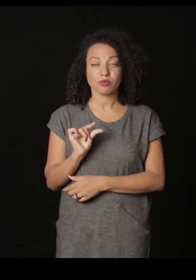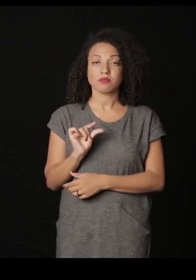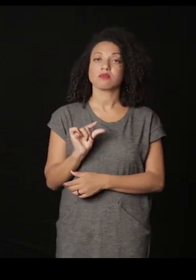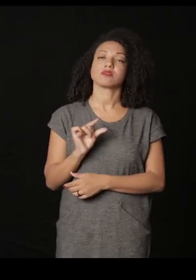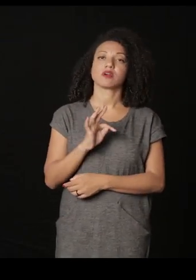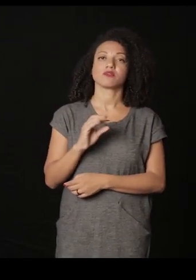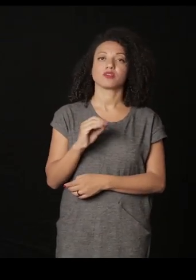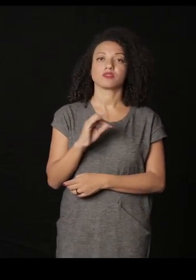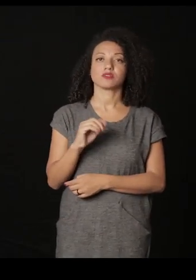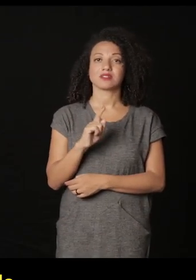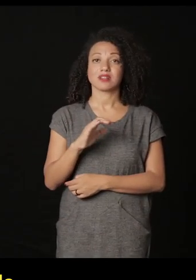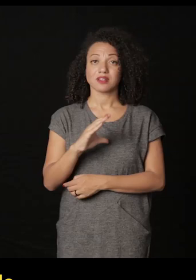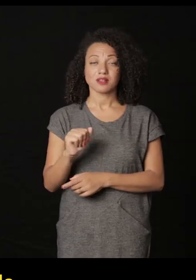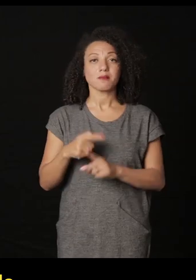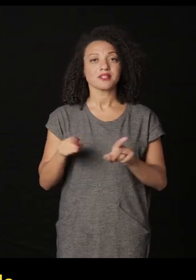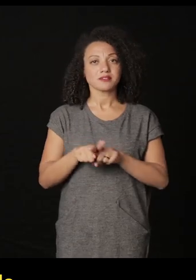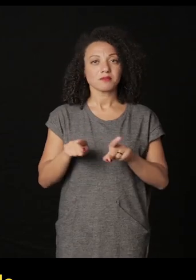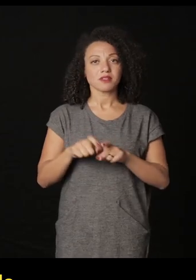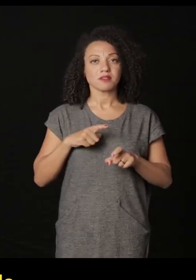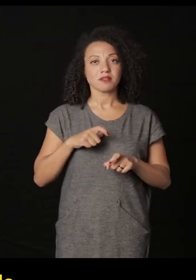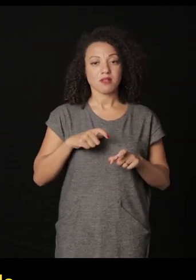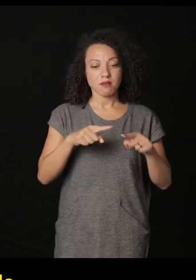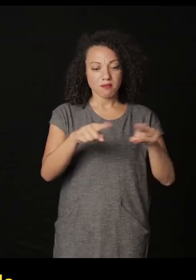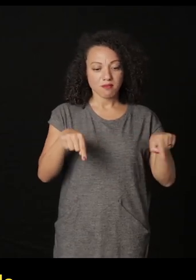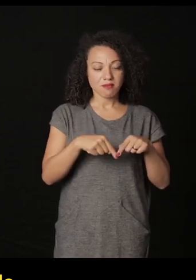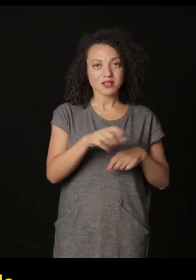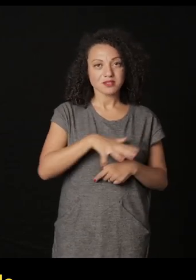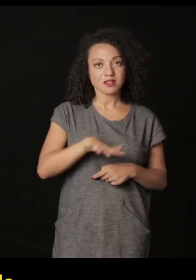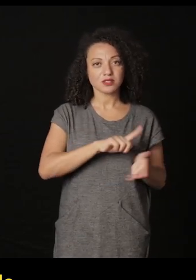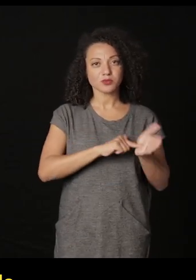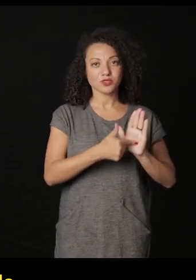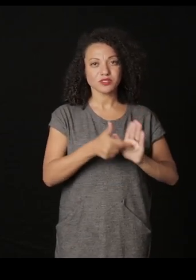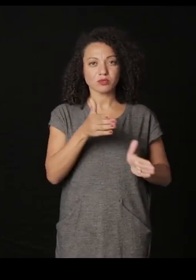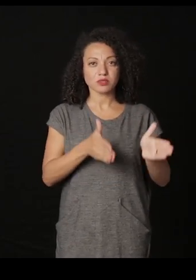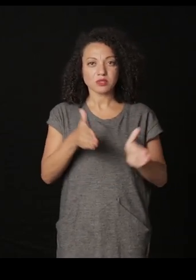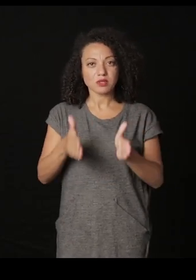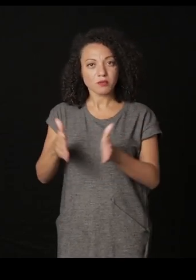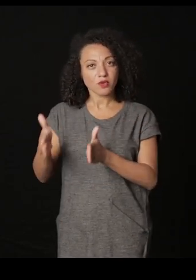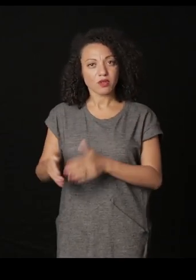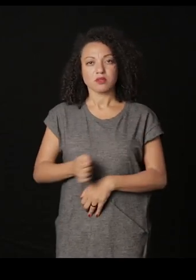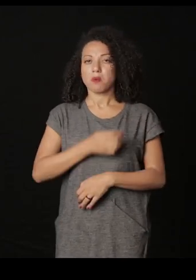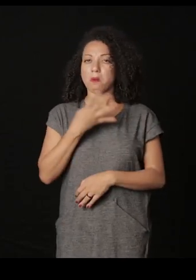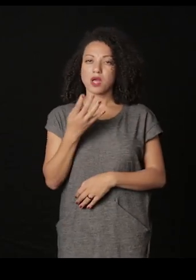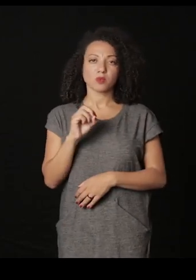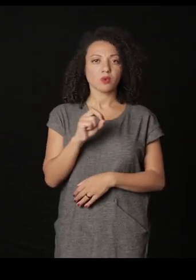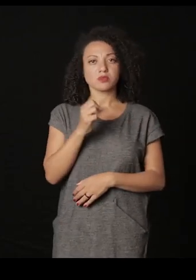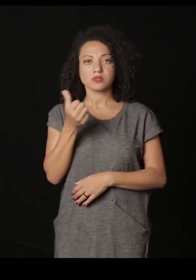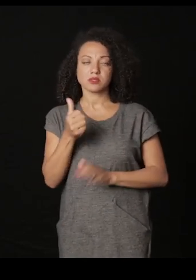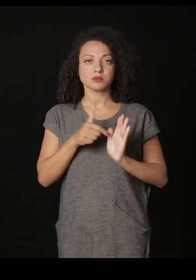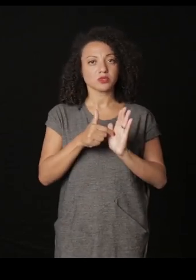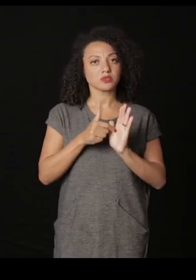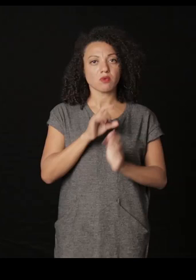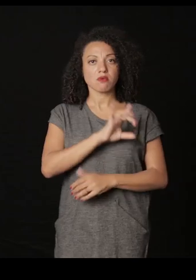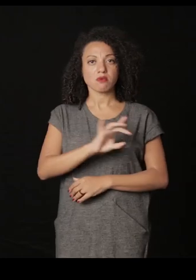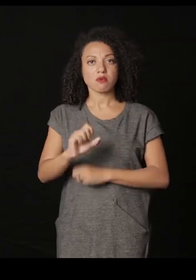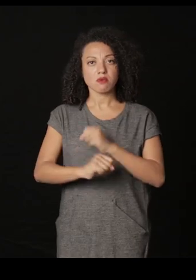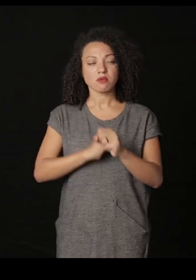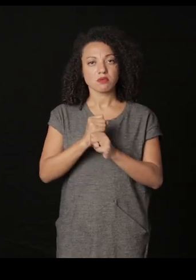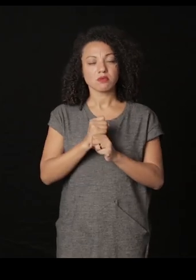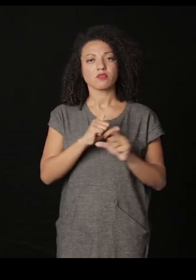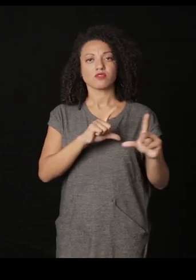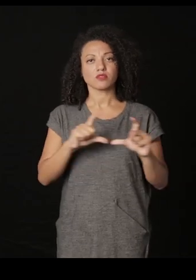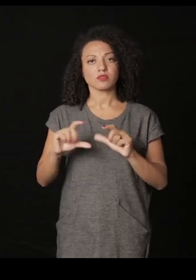del acervo de Fototeca pero también hay una sala de exposiciones temporales donde presentamos de 4 a 6